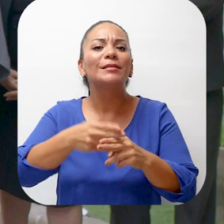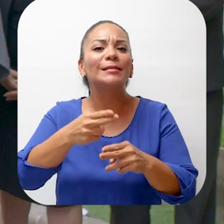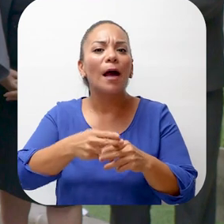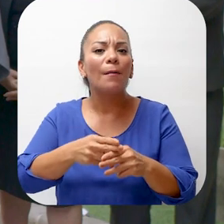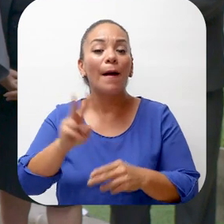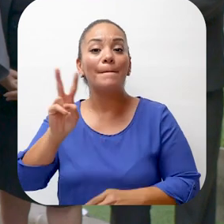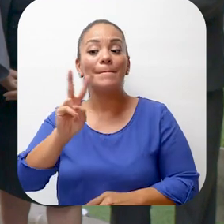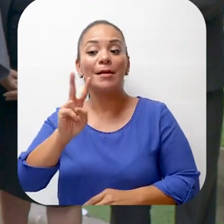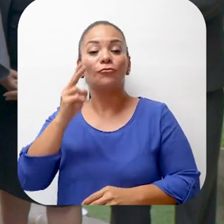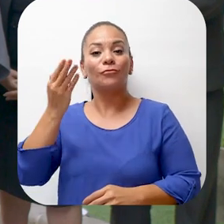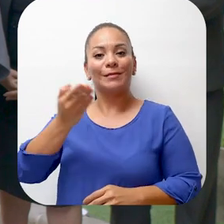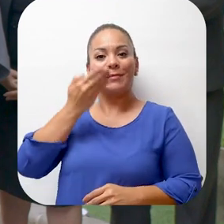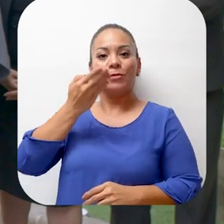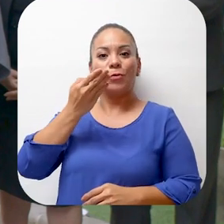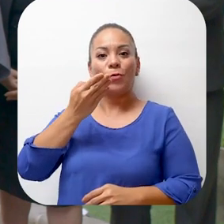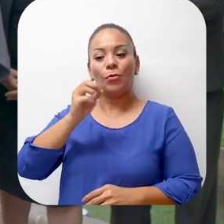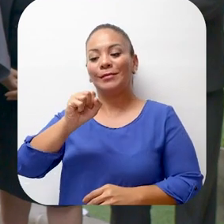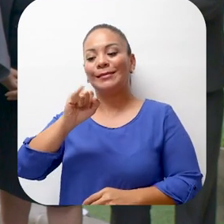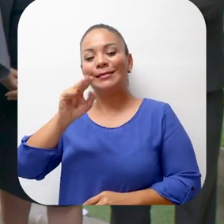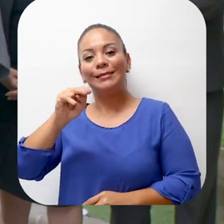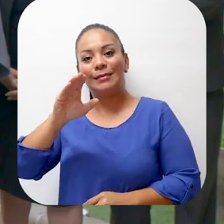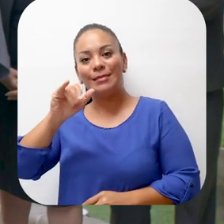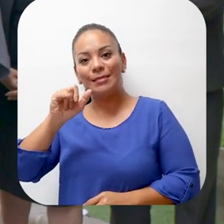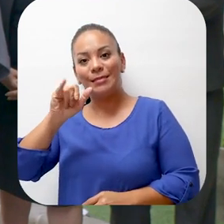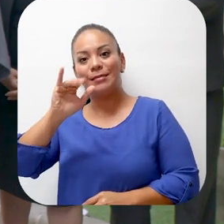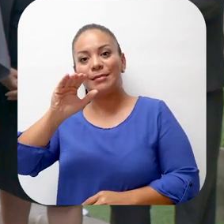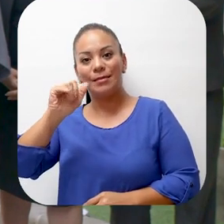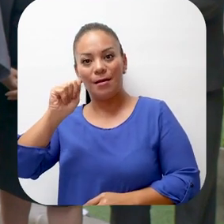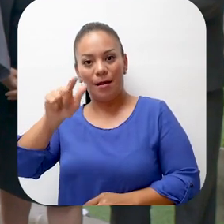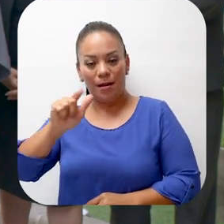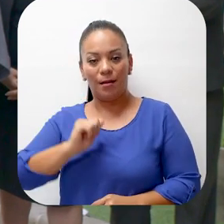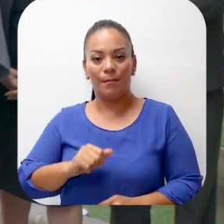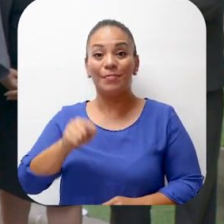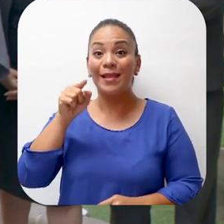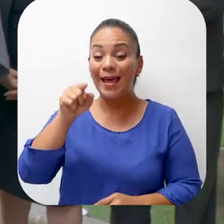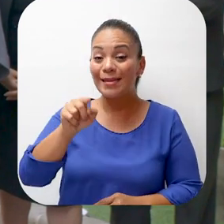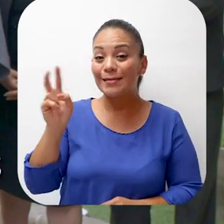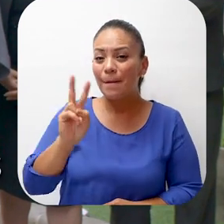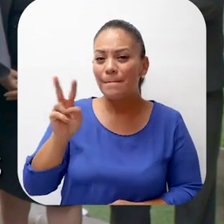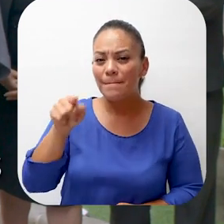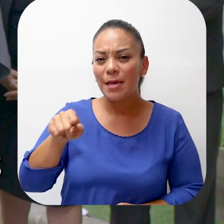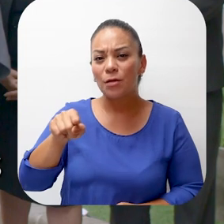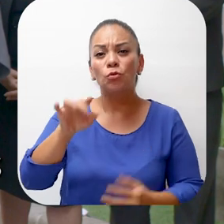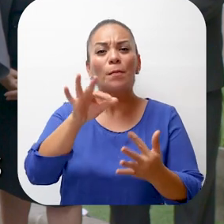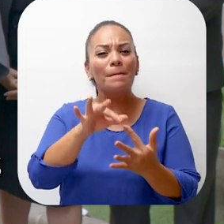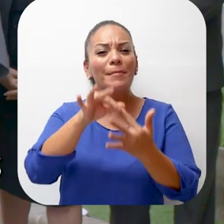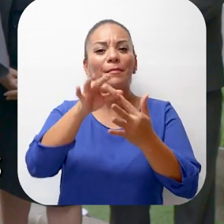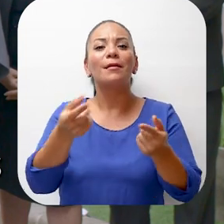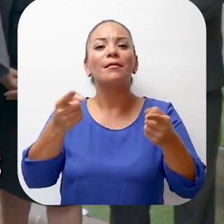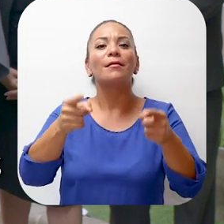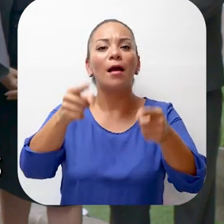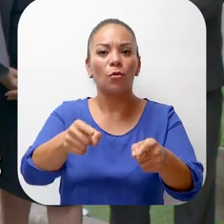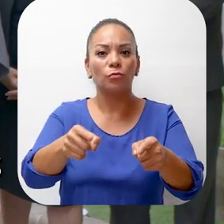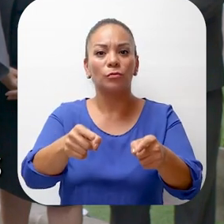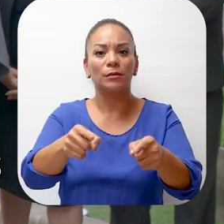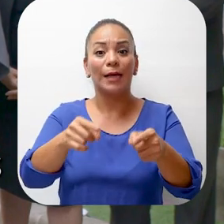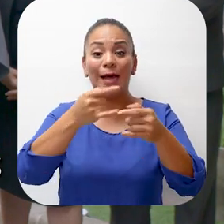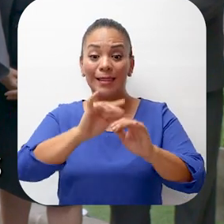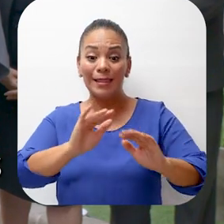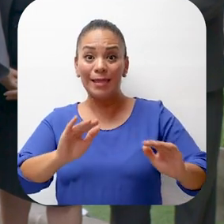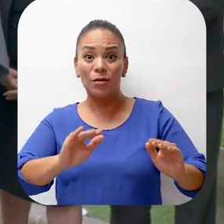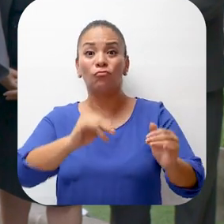que se llama virus respiratorio sincicial. El virus respiratorio sincicial es la principal causa de